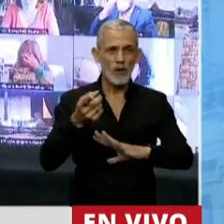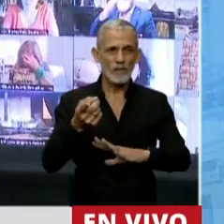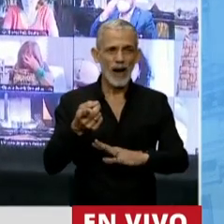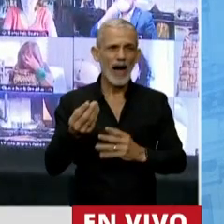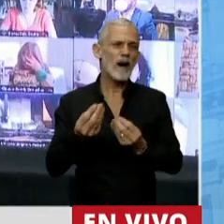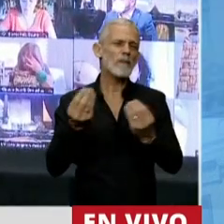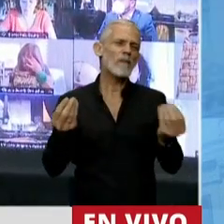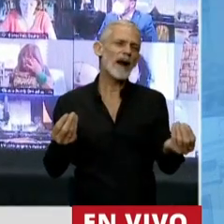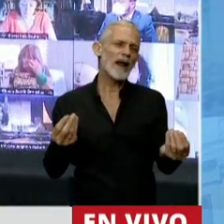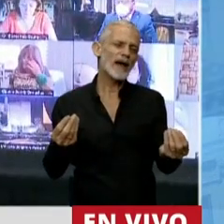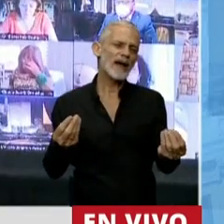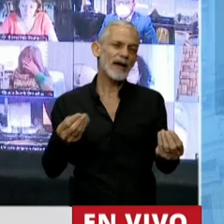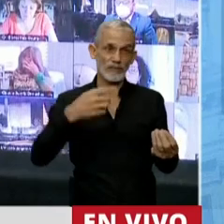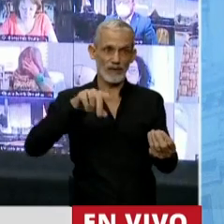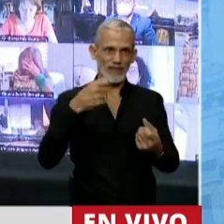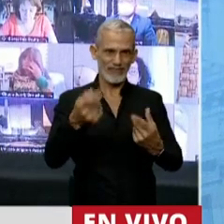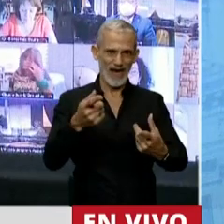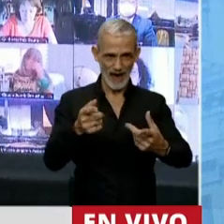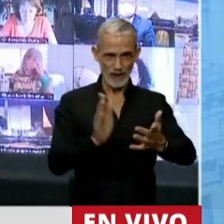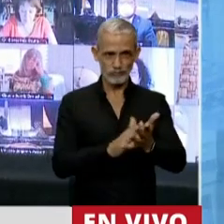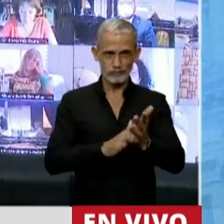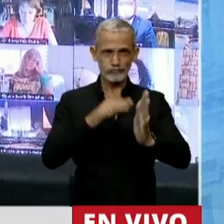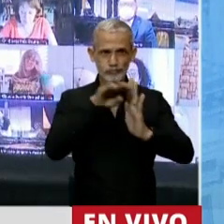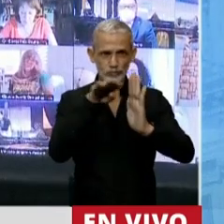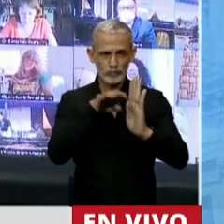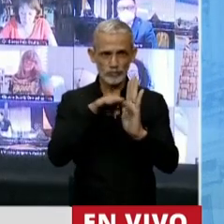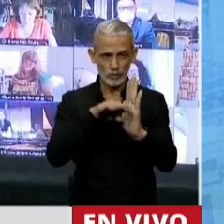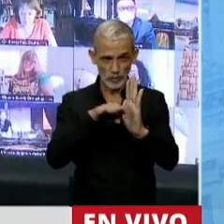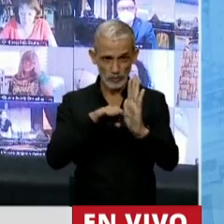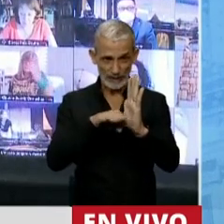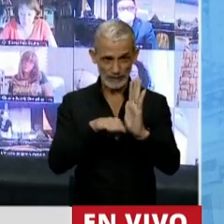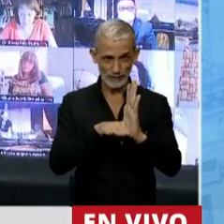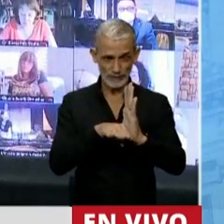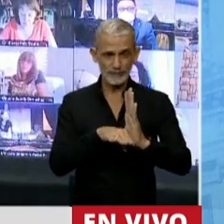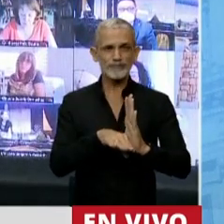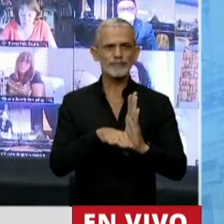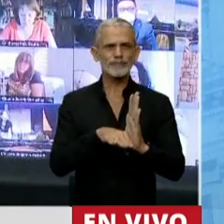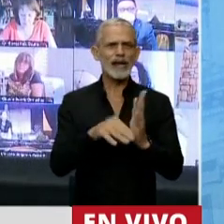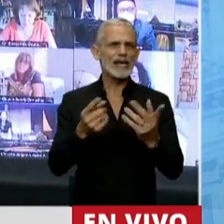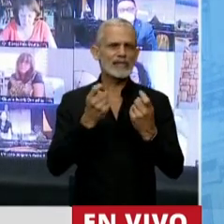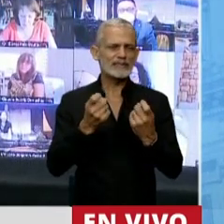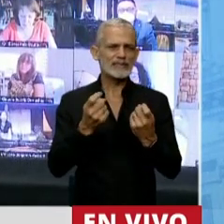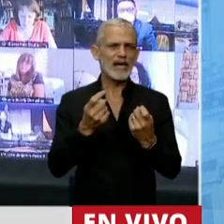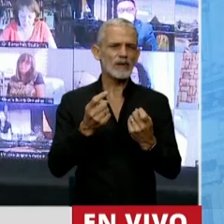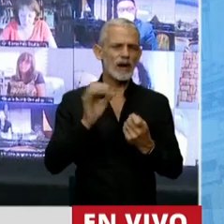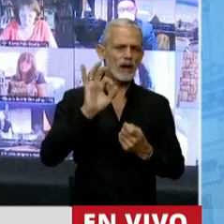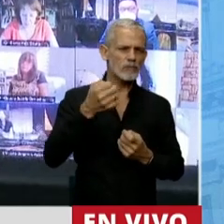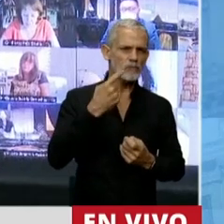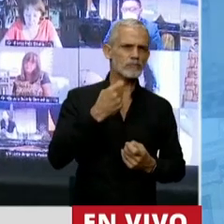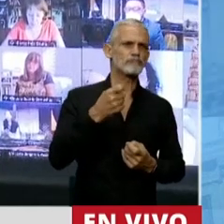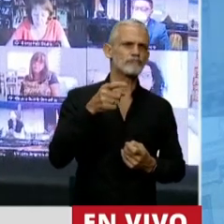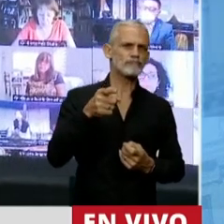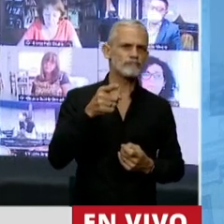garantizar las condiciones que son necesarias y objetivas para identificar y